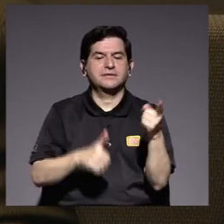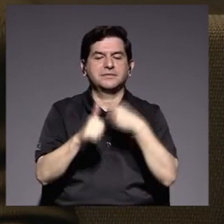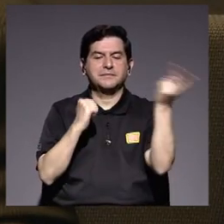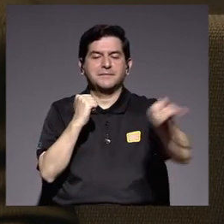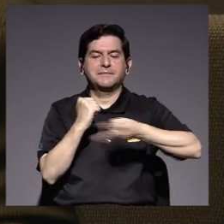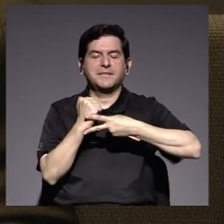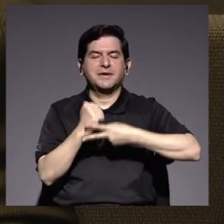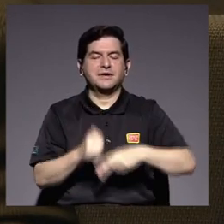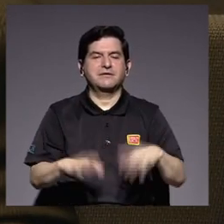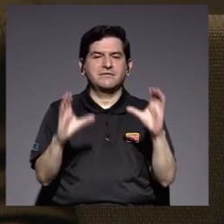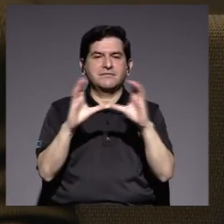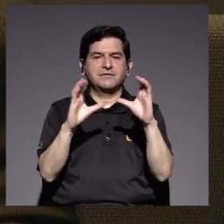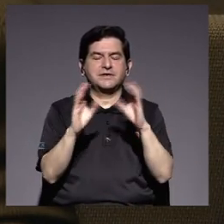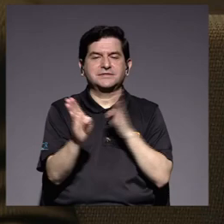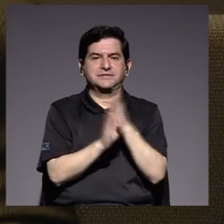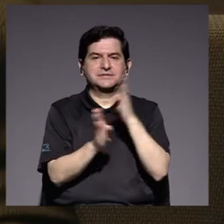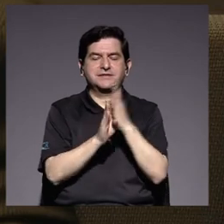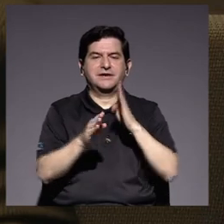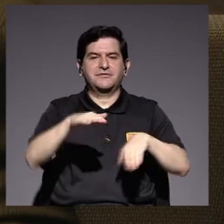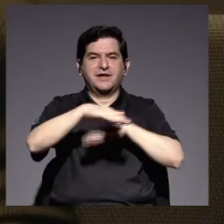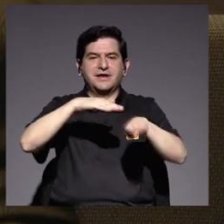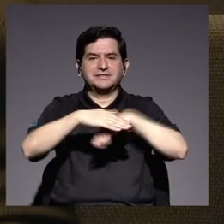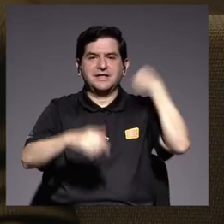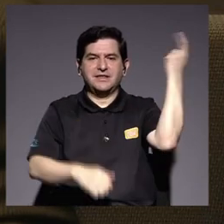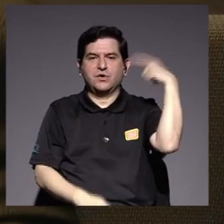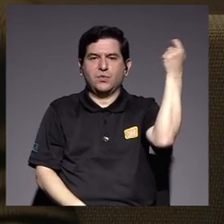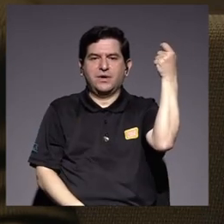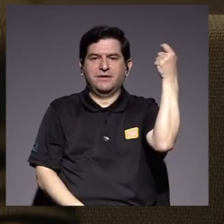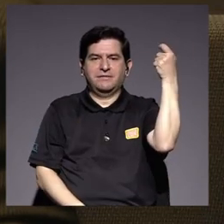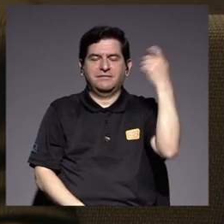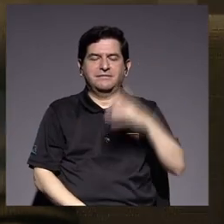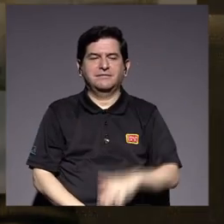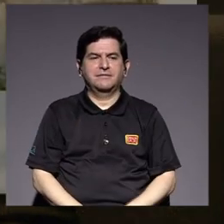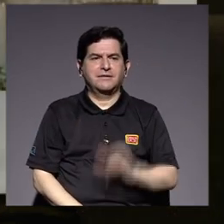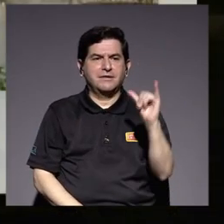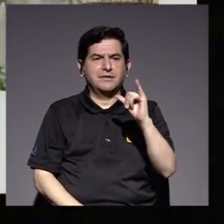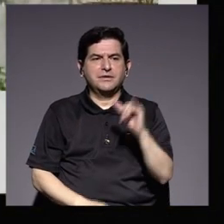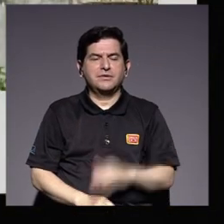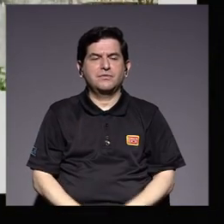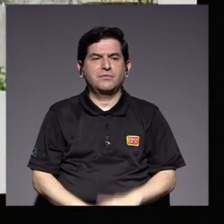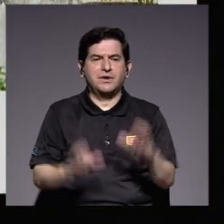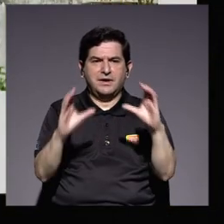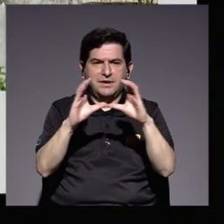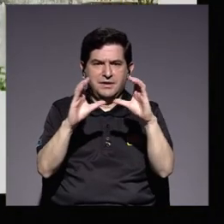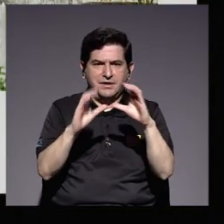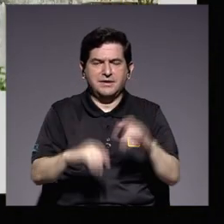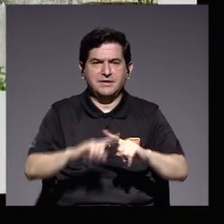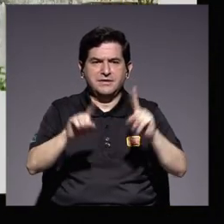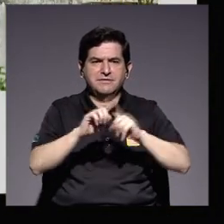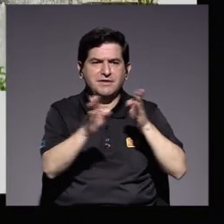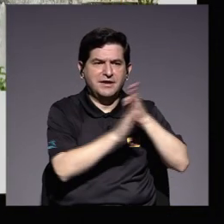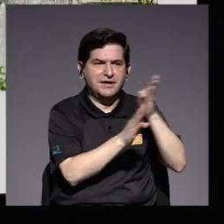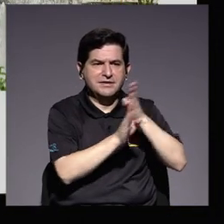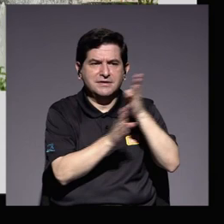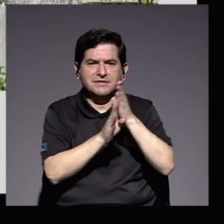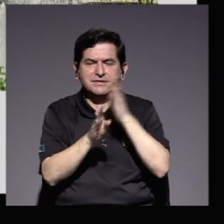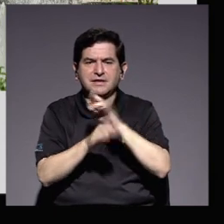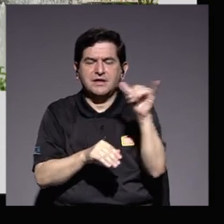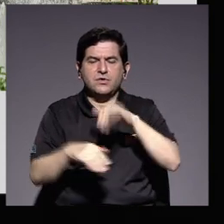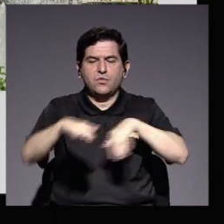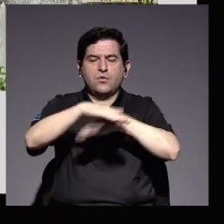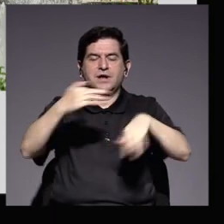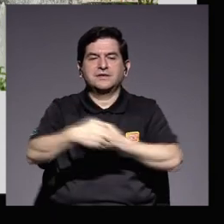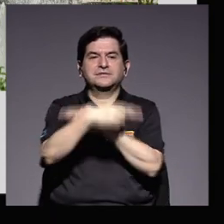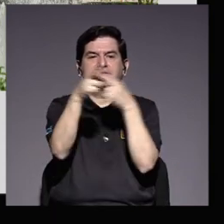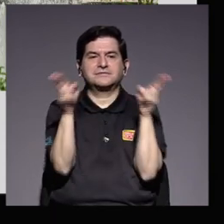primera vez la acreditación de una carrera en la sede de Guanacaste. También resalta la acreditación de un conglomerado de carreras en una misma sede